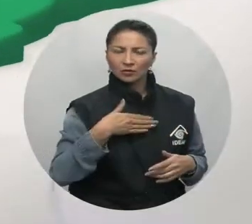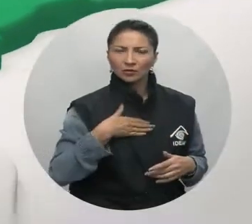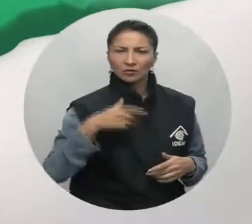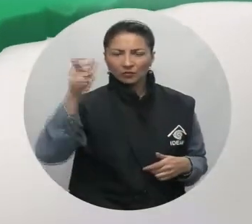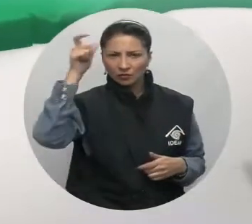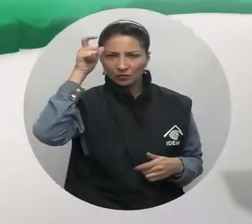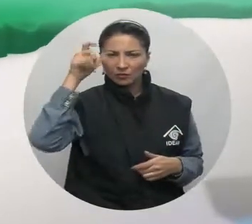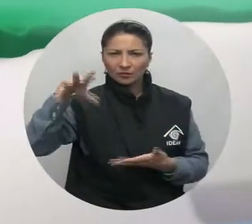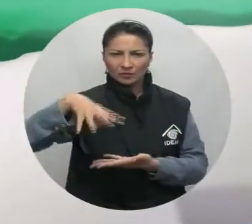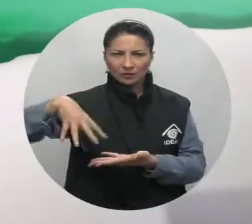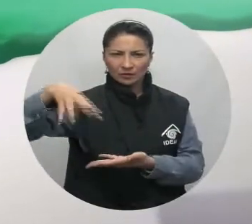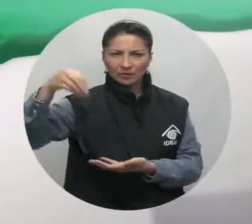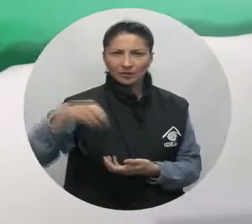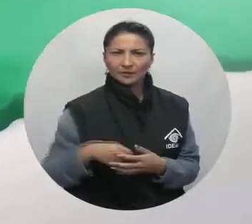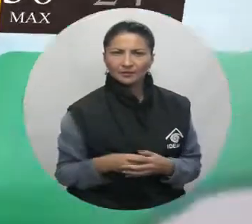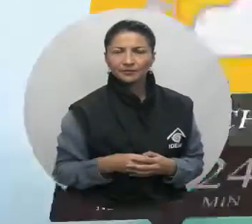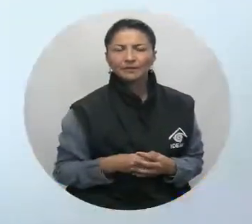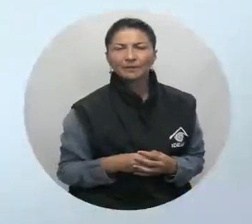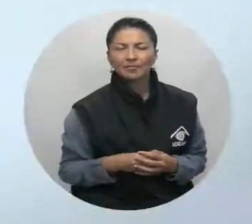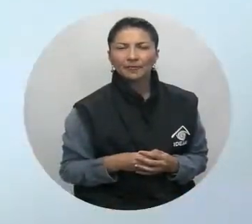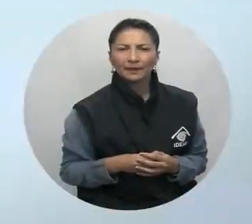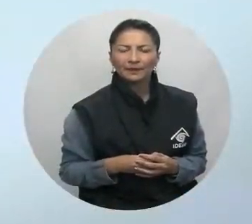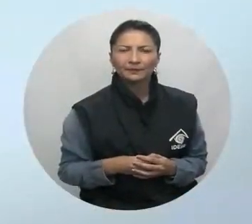zonas de Bolívar, Córdoba y Magdalena.